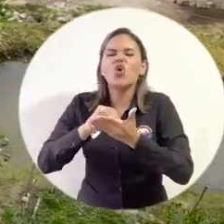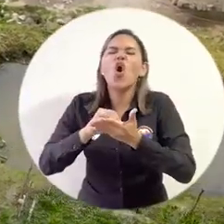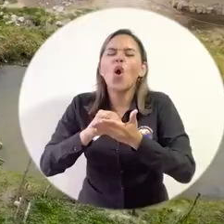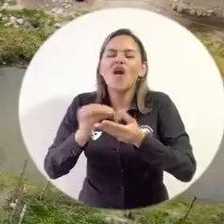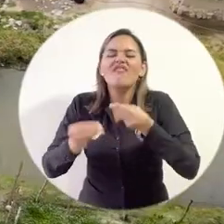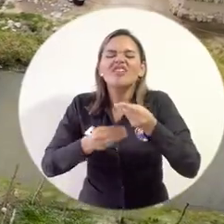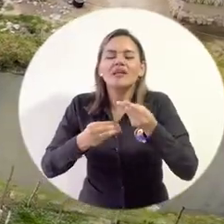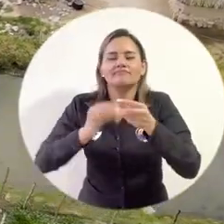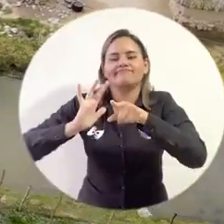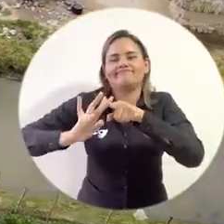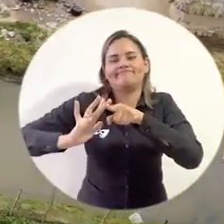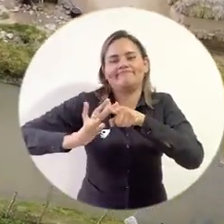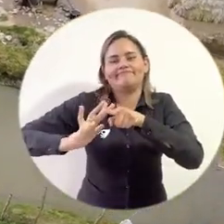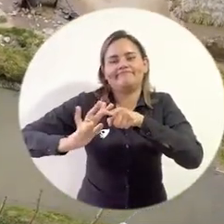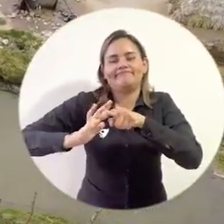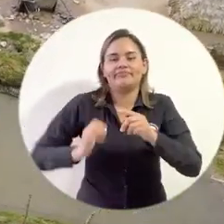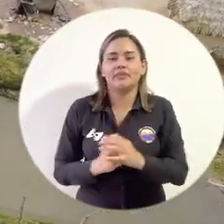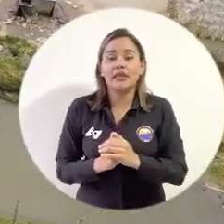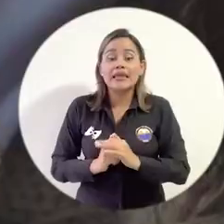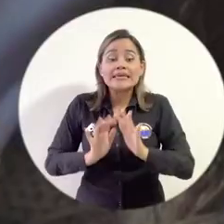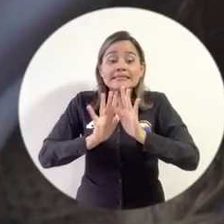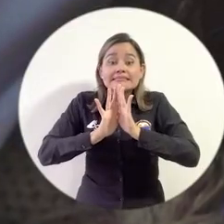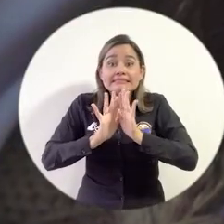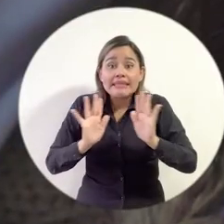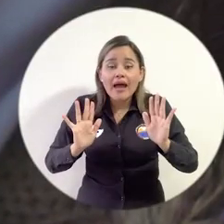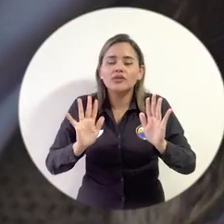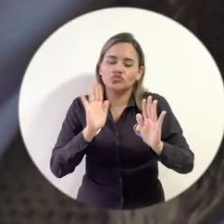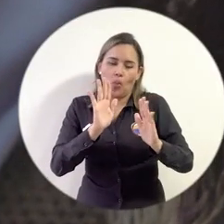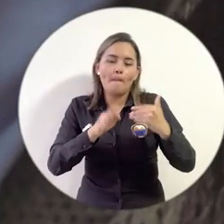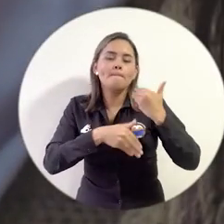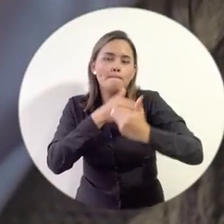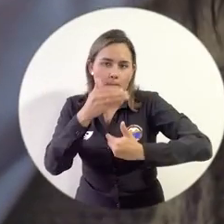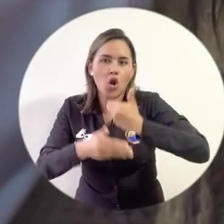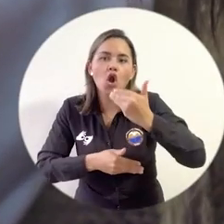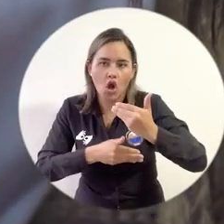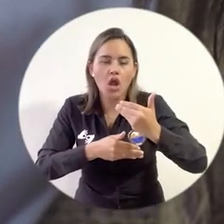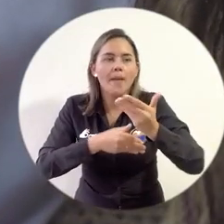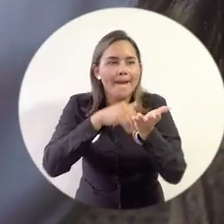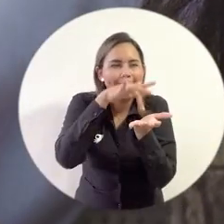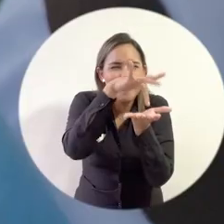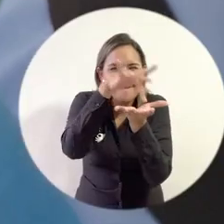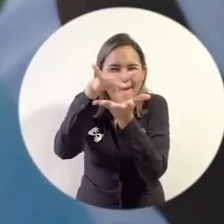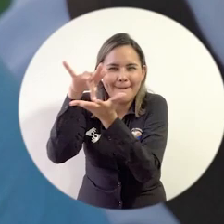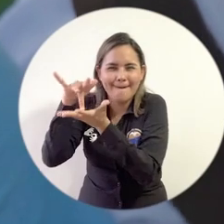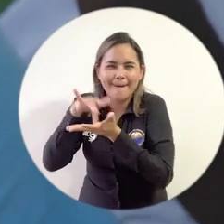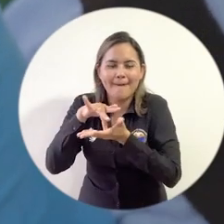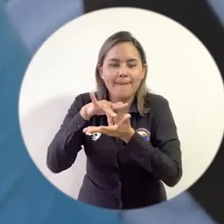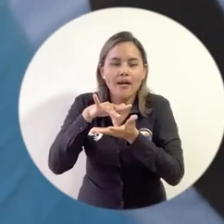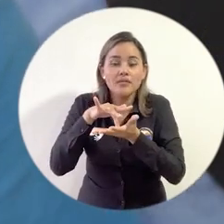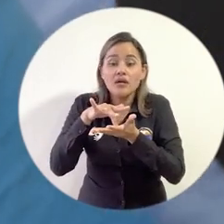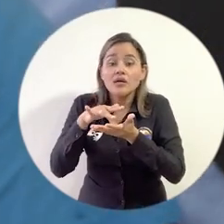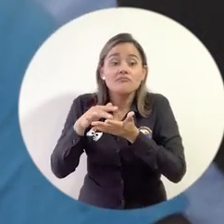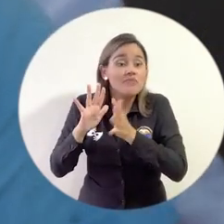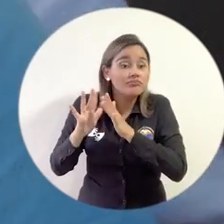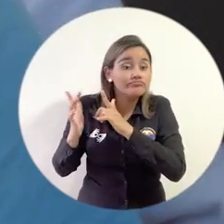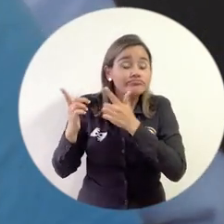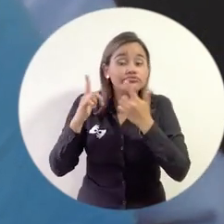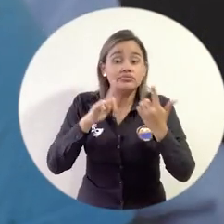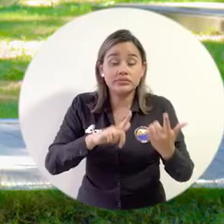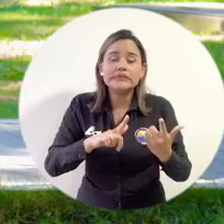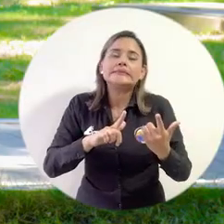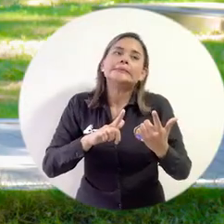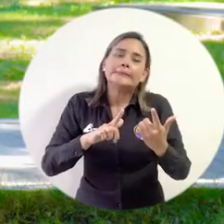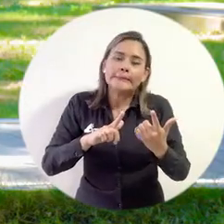El proceso de participación ya estando formalizado, digamos que hemos tenido